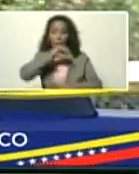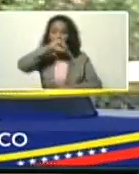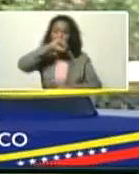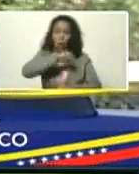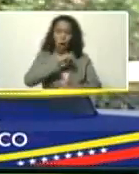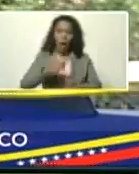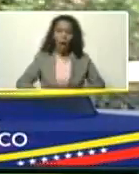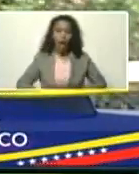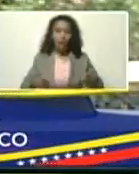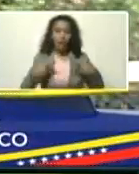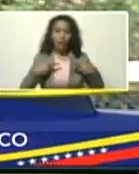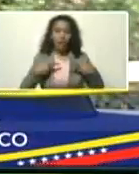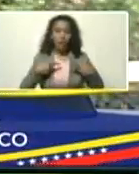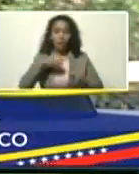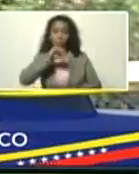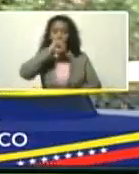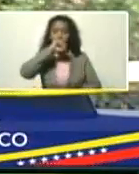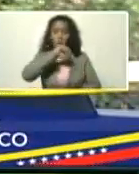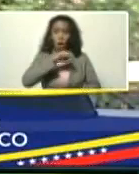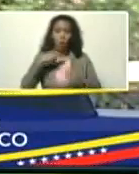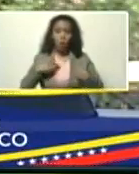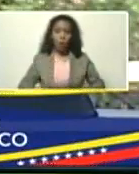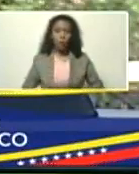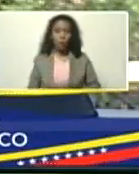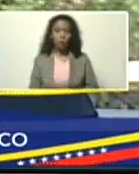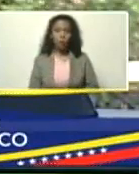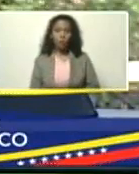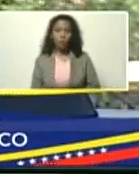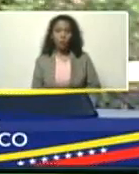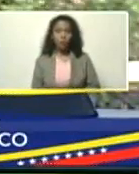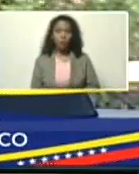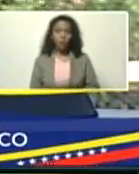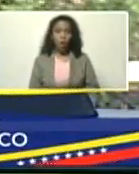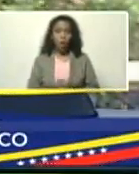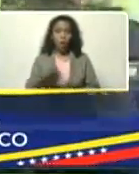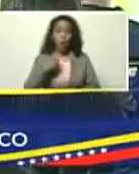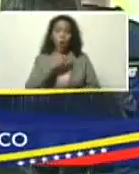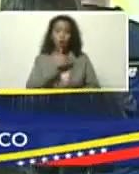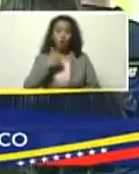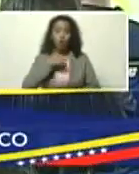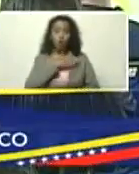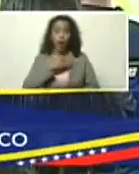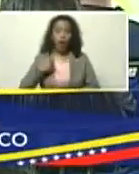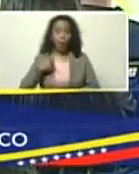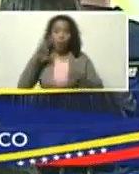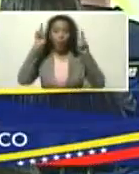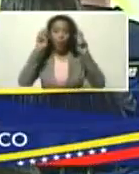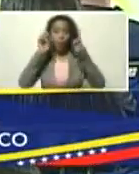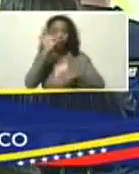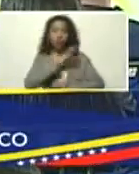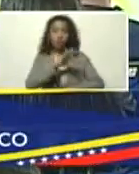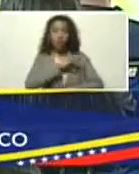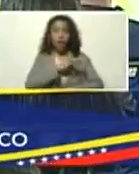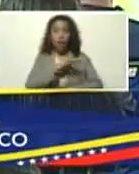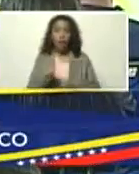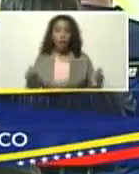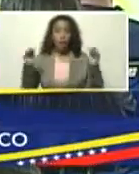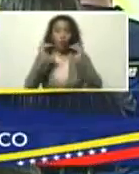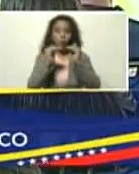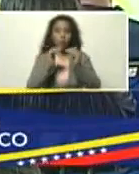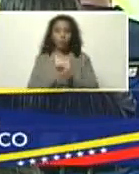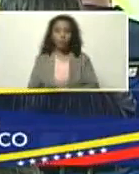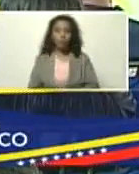la vida, los que amamos la humanidad, los que aspiramos a una nueva sociedad, de iguales,